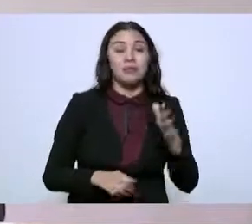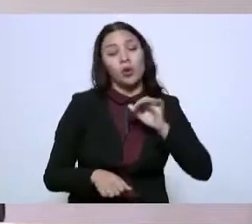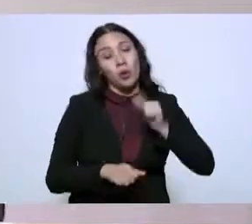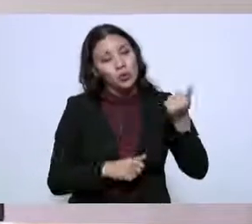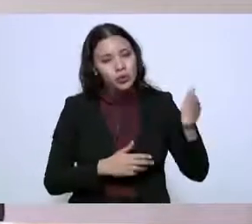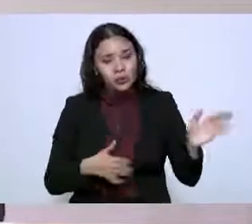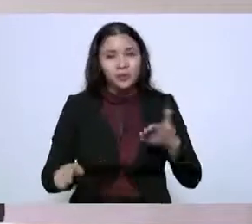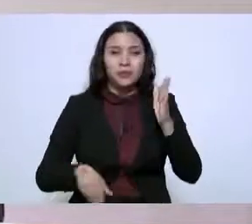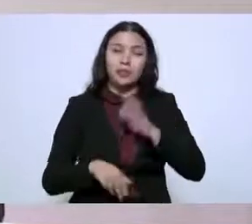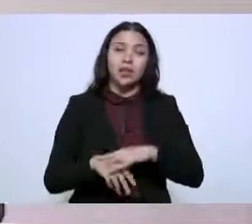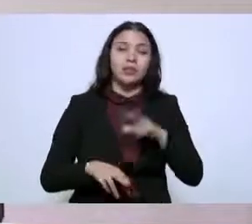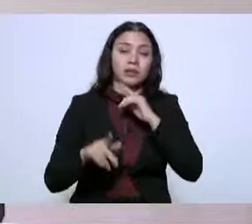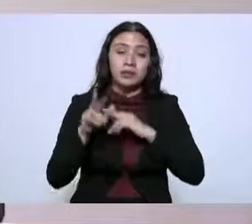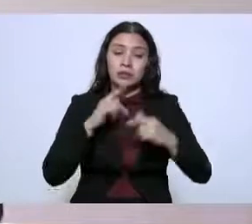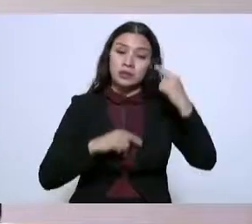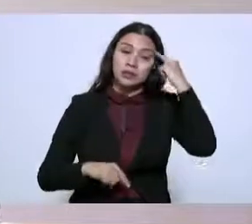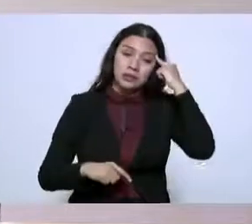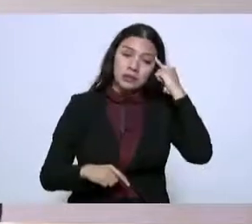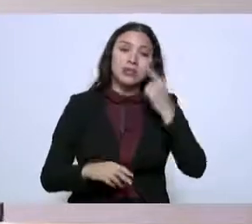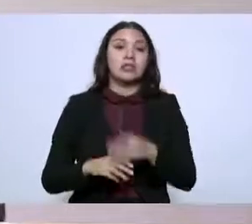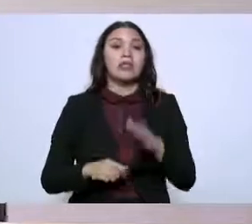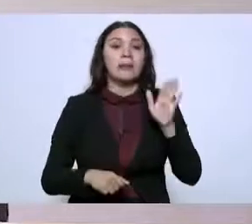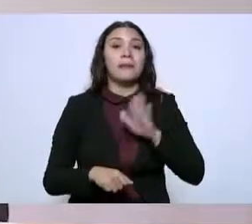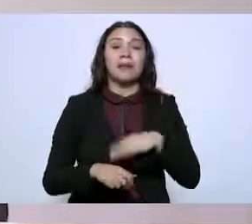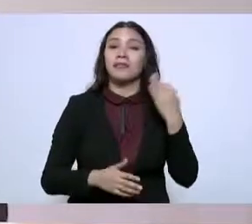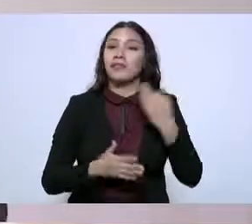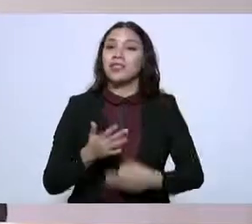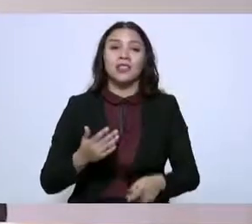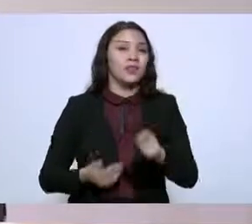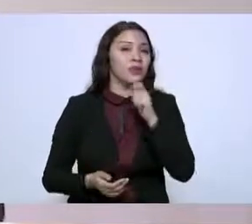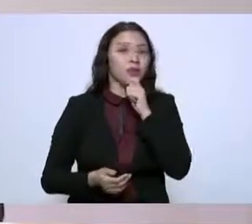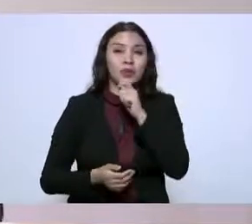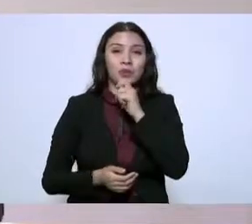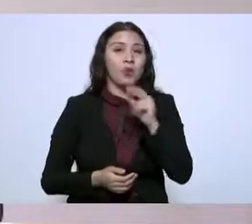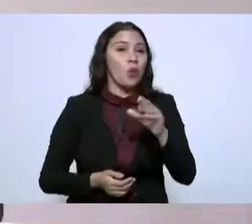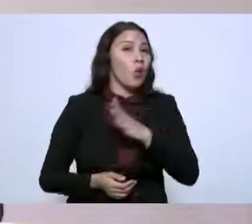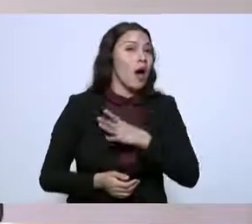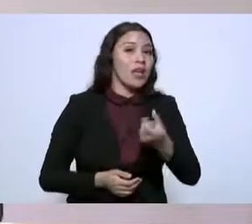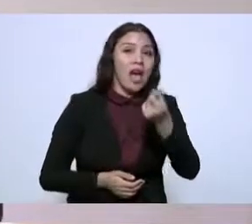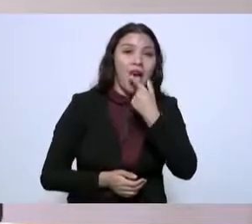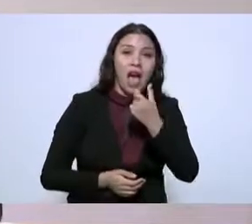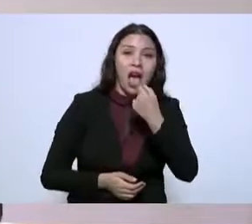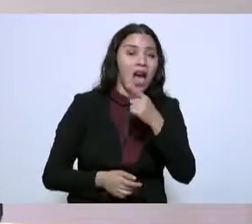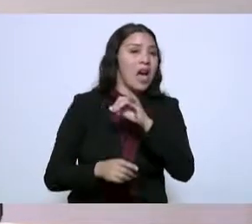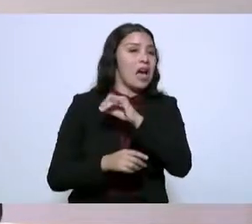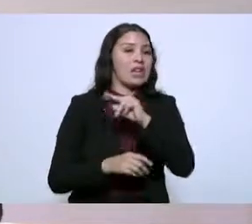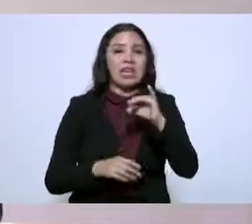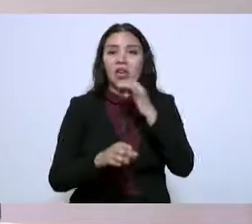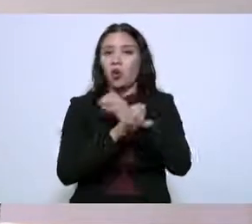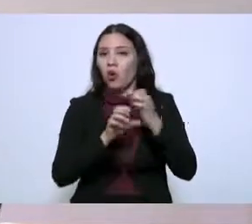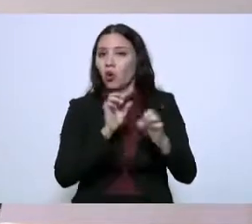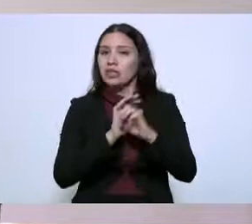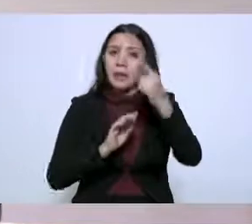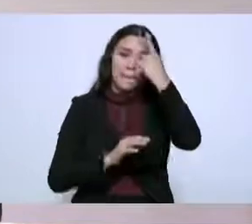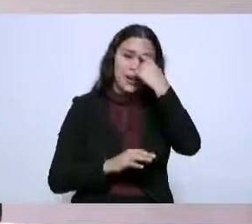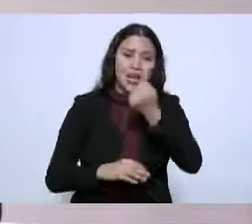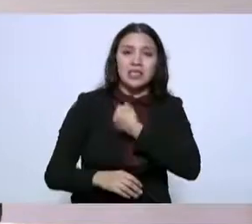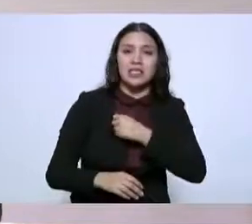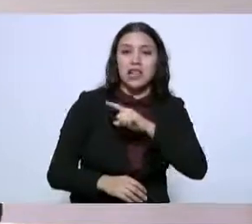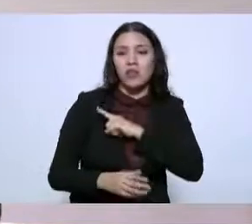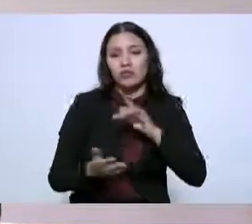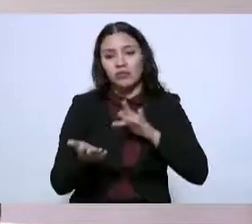prioritaria y demandante es que no tenemos medicamentos ni insumos para la salud, y se ha